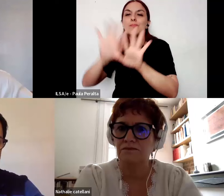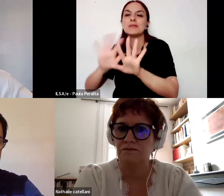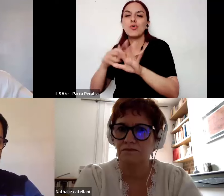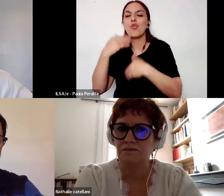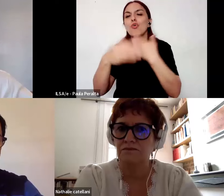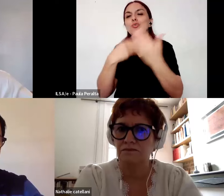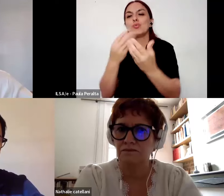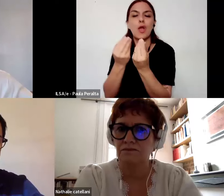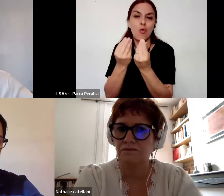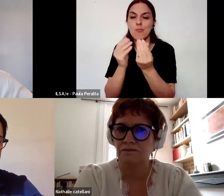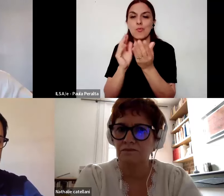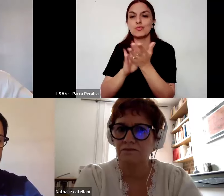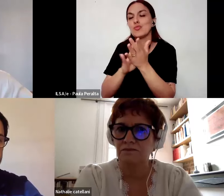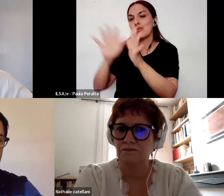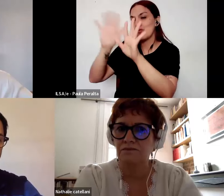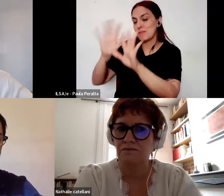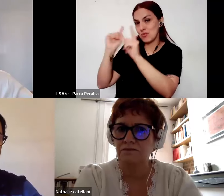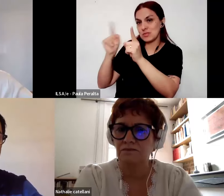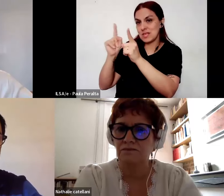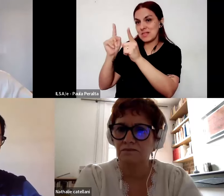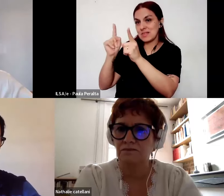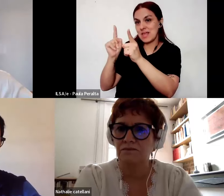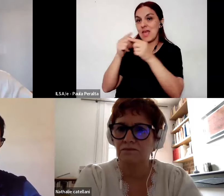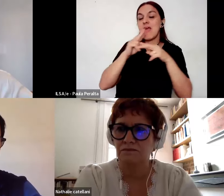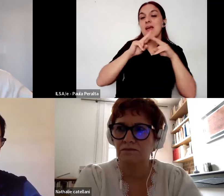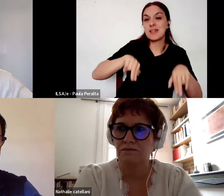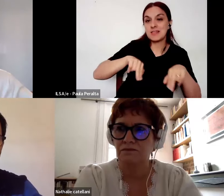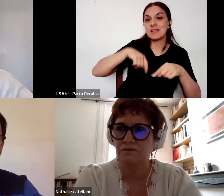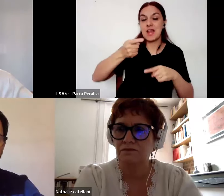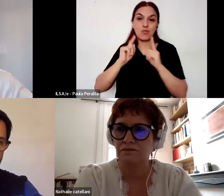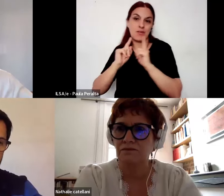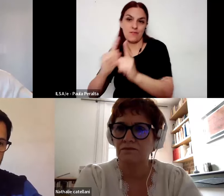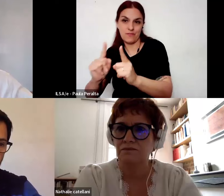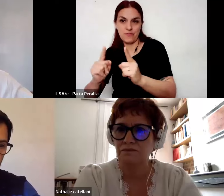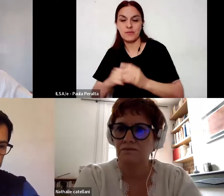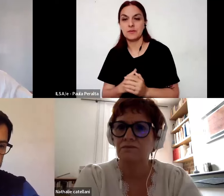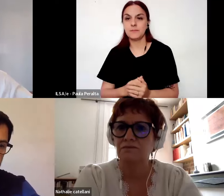tanto en la formación docente inicial como en la continua en el desarrollo